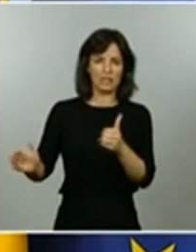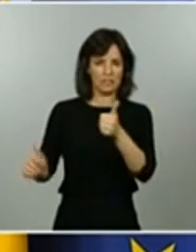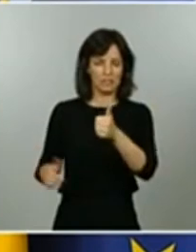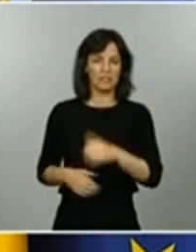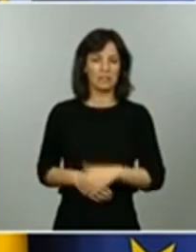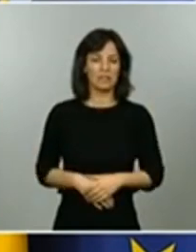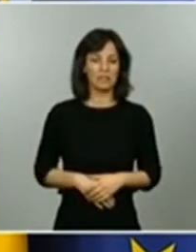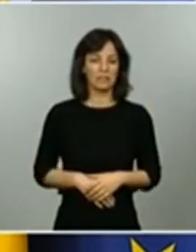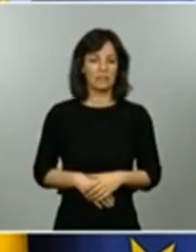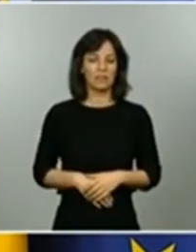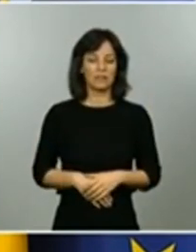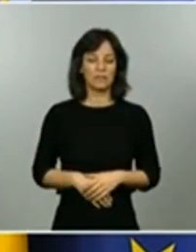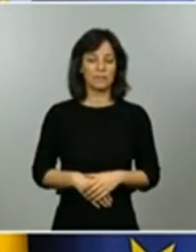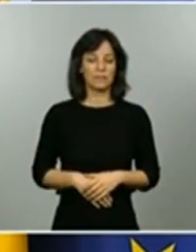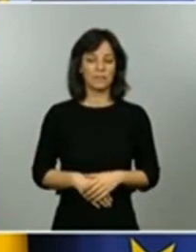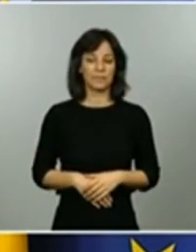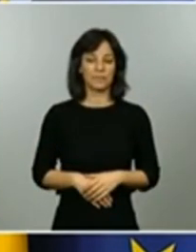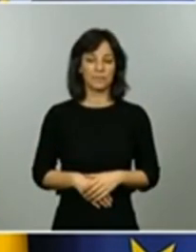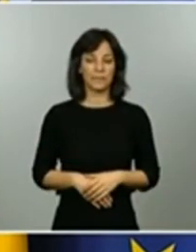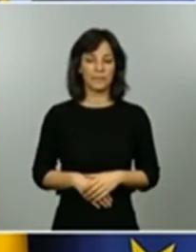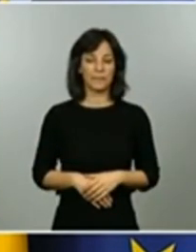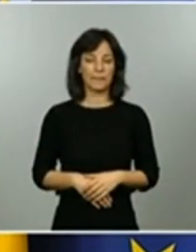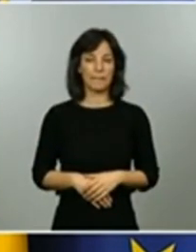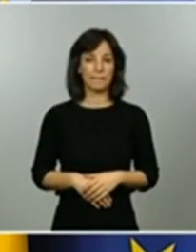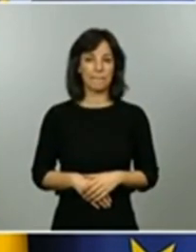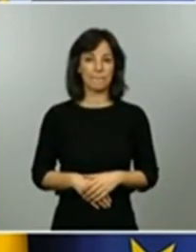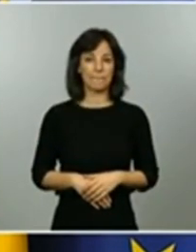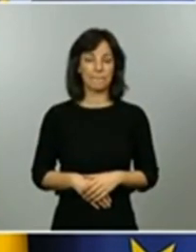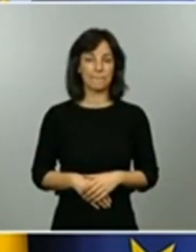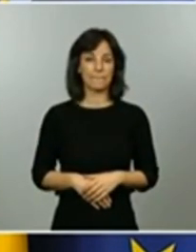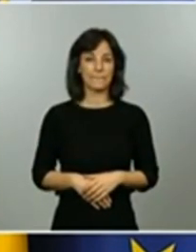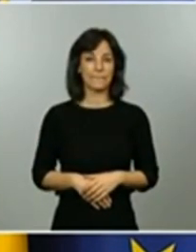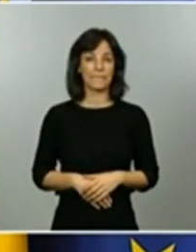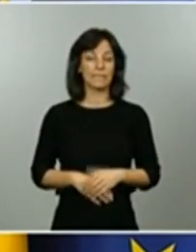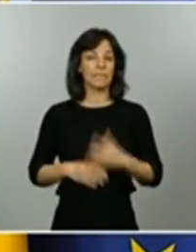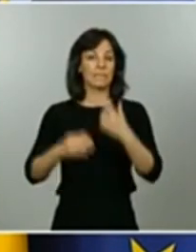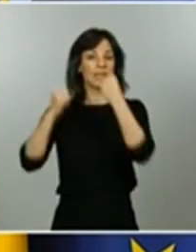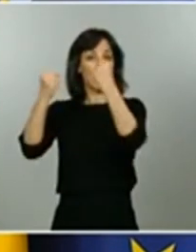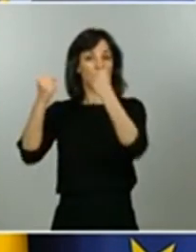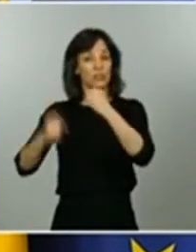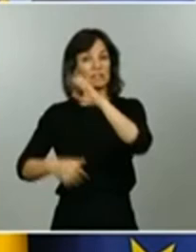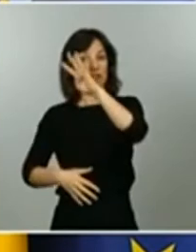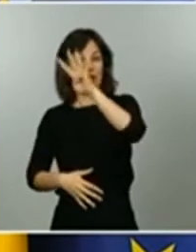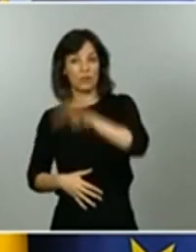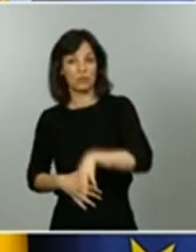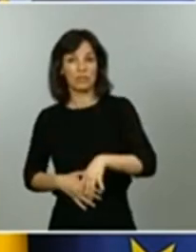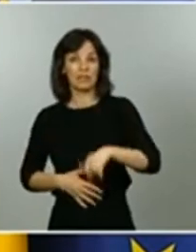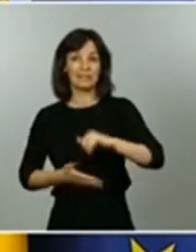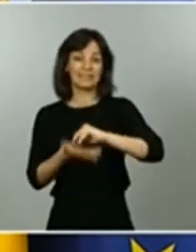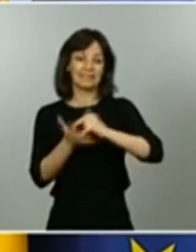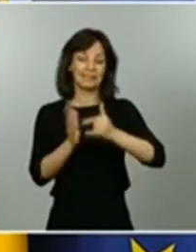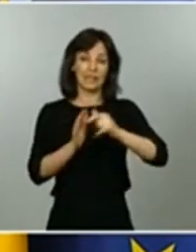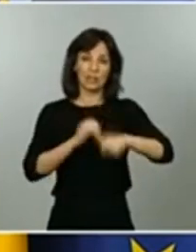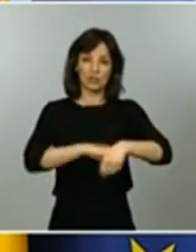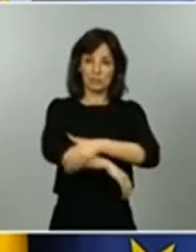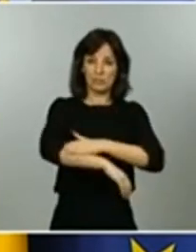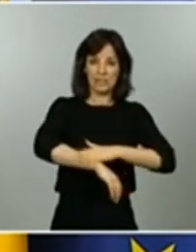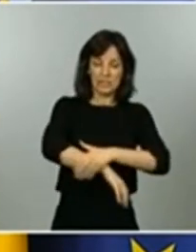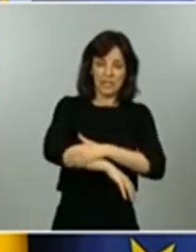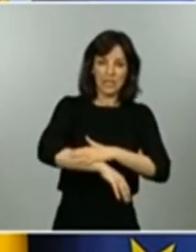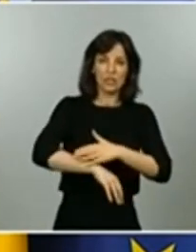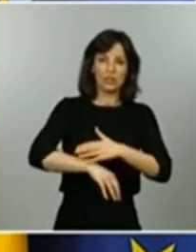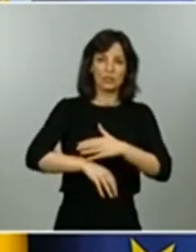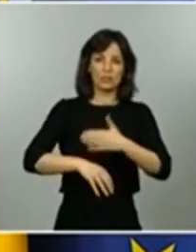a fecha de hoy ni las autoridades de Cataluña ni los técnicos del ministerio después de toda la discusión que hemos tenido